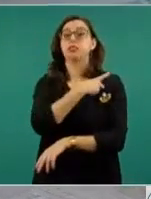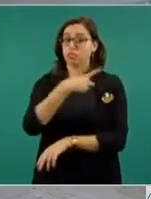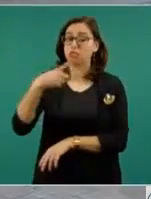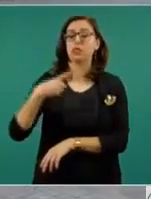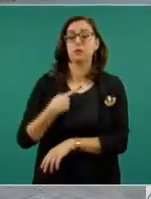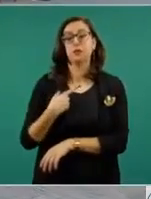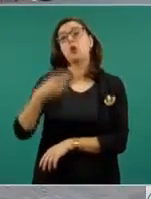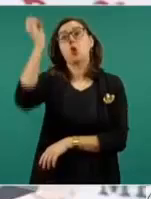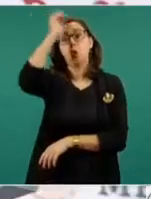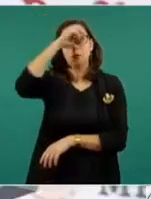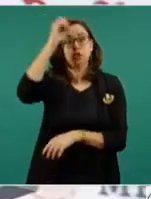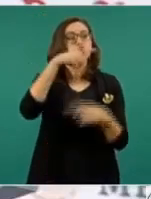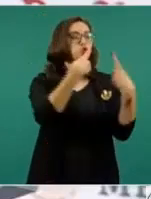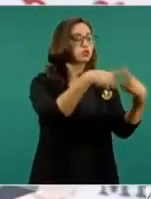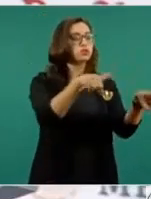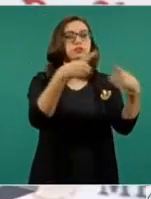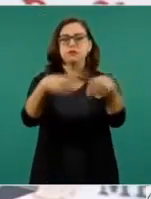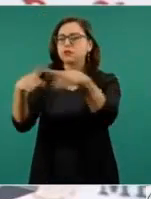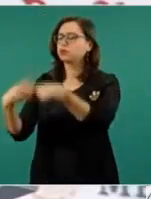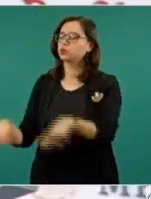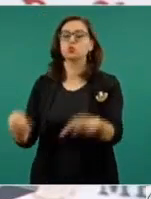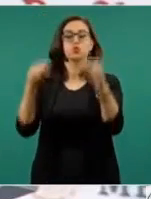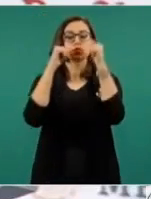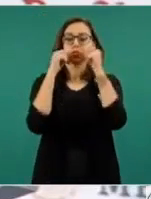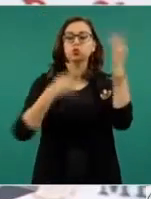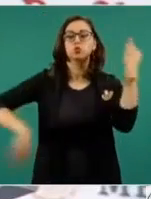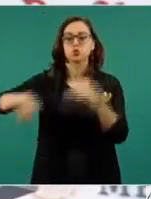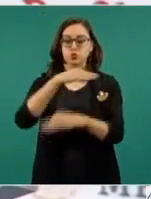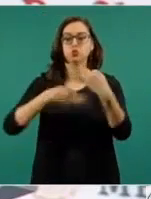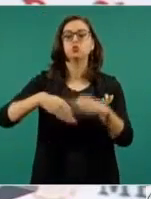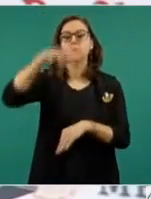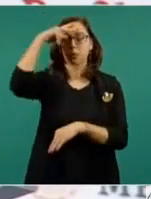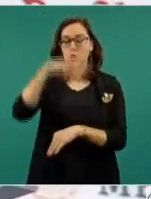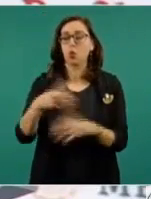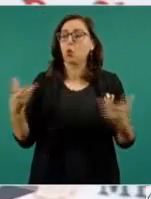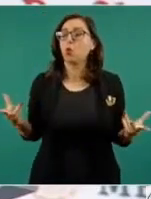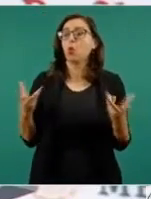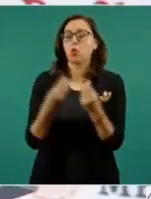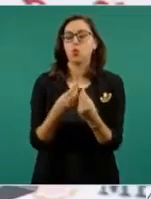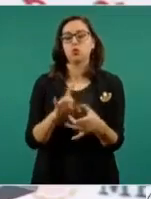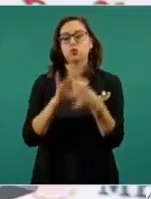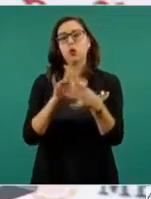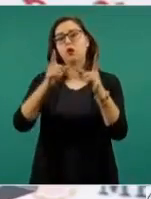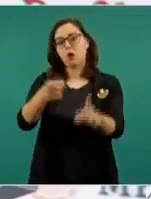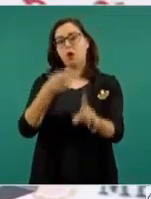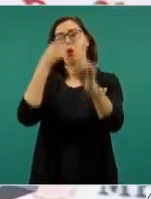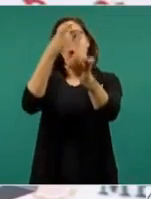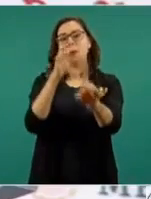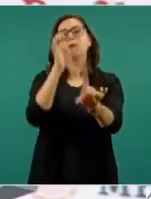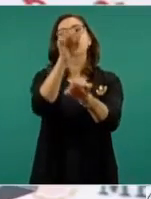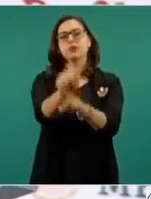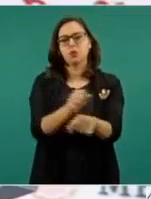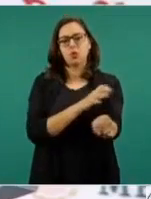pensamiento, todos somos mexicanos y es necesario estar unidos con el propósito común de alcanzar las